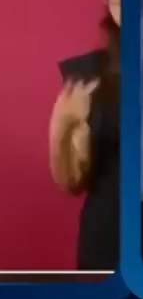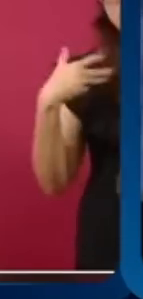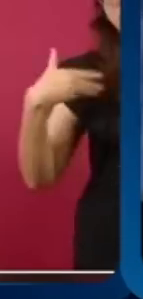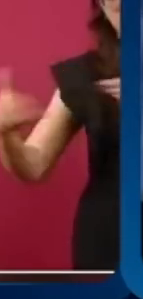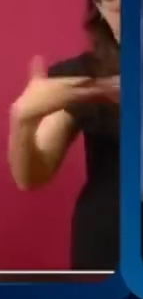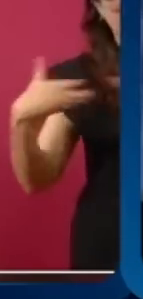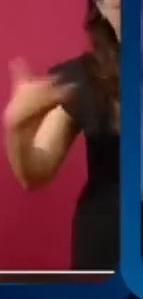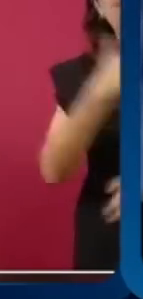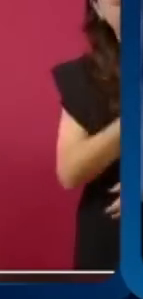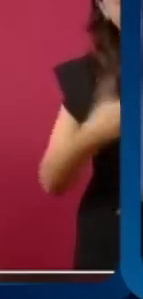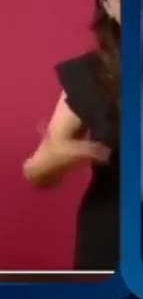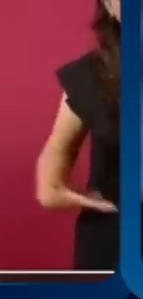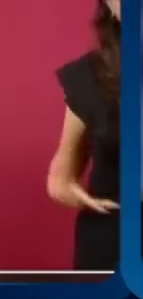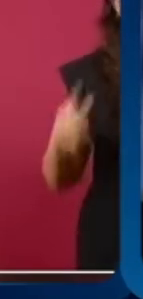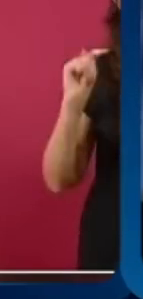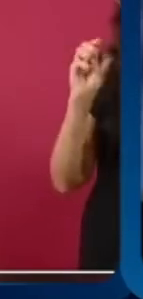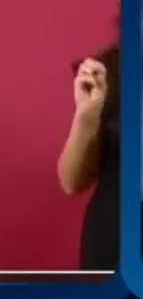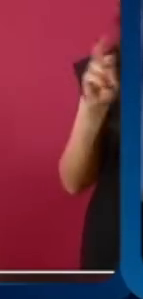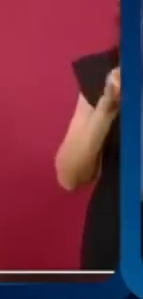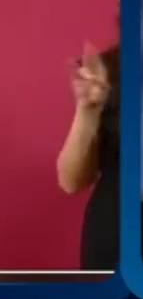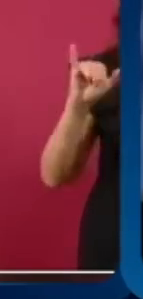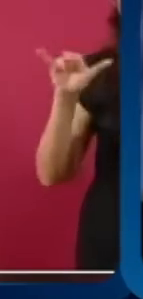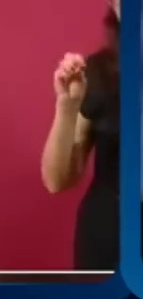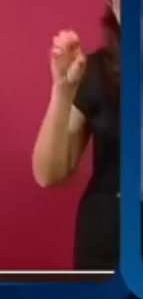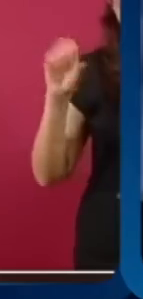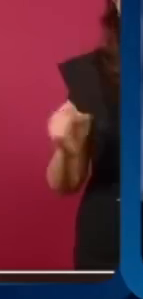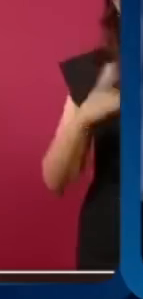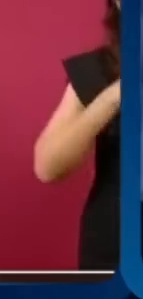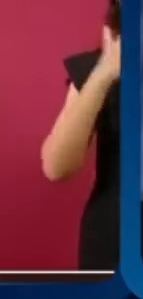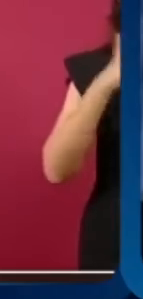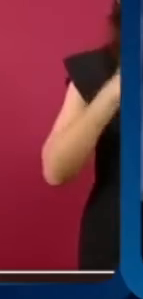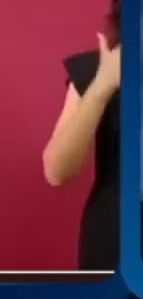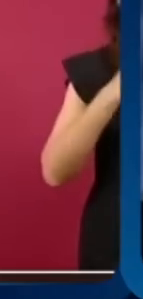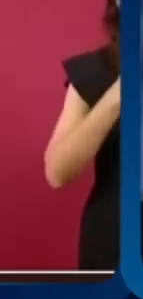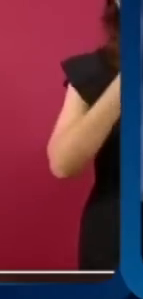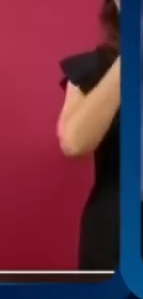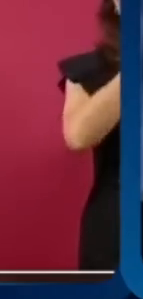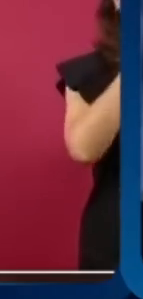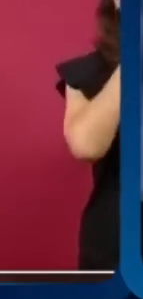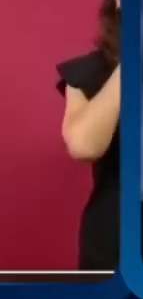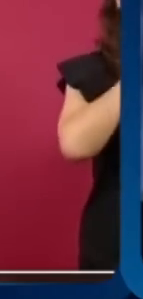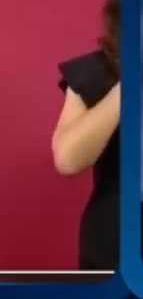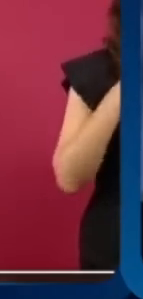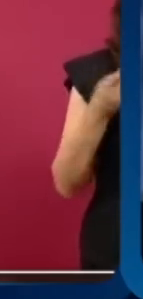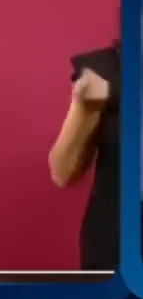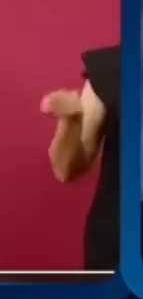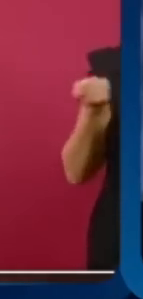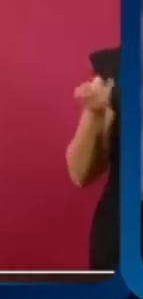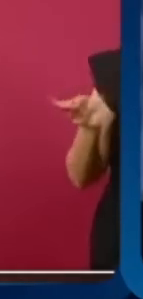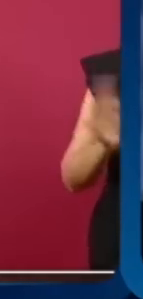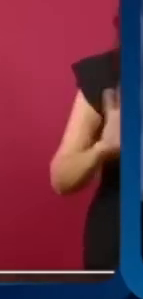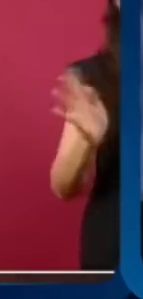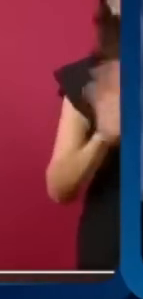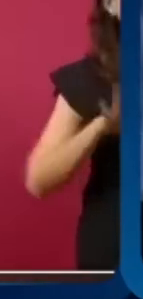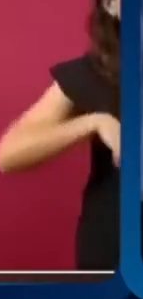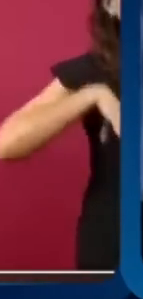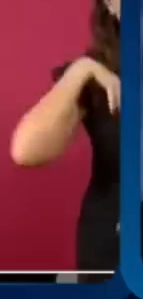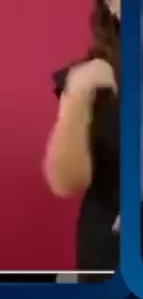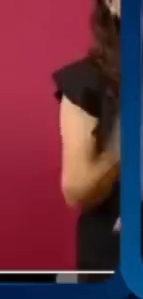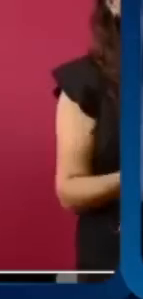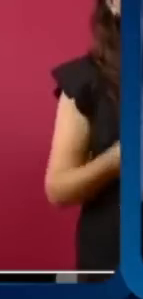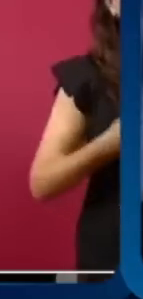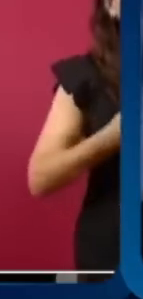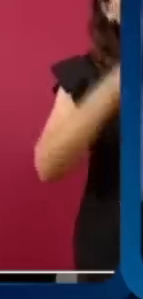el presidente Torrijos, firmaron un acuerdo. Porque toda la franja